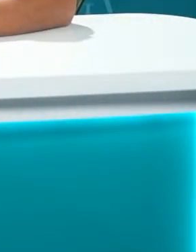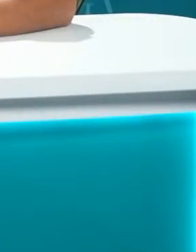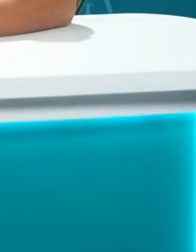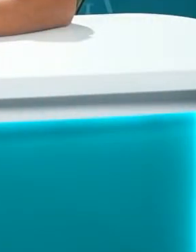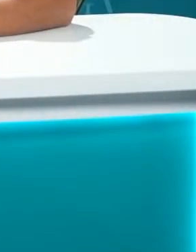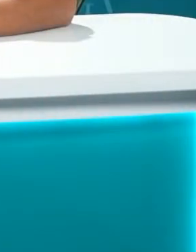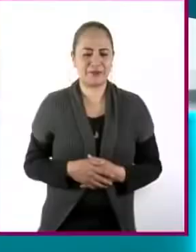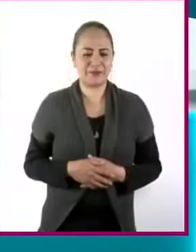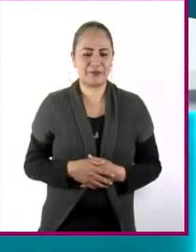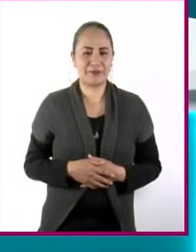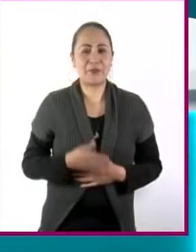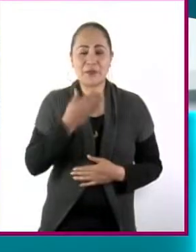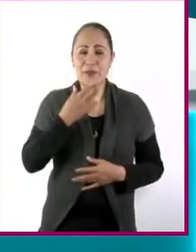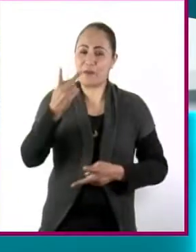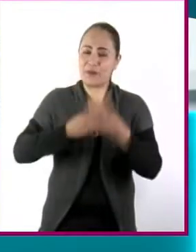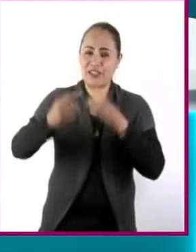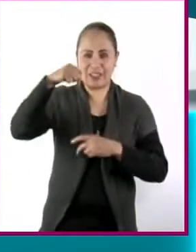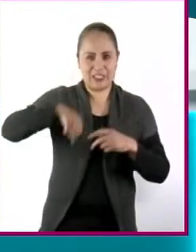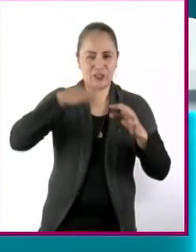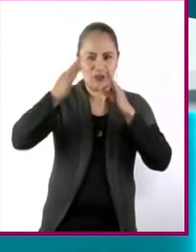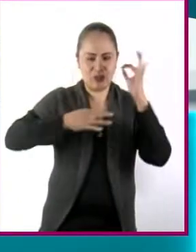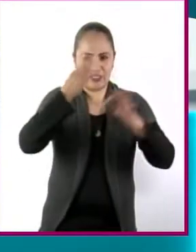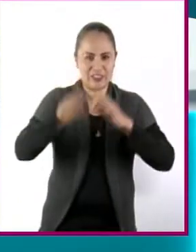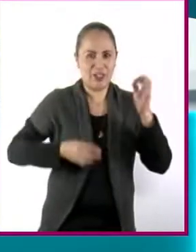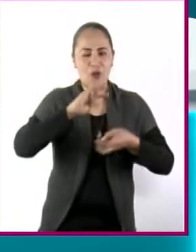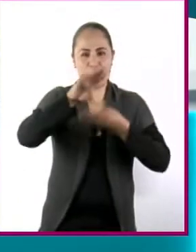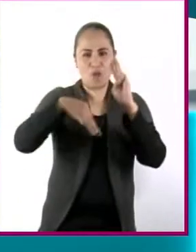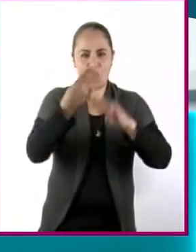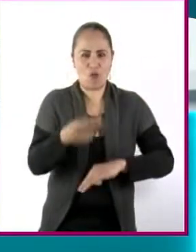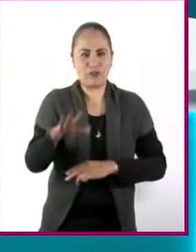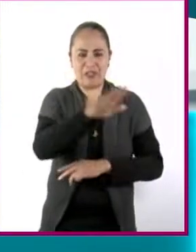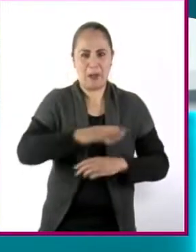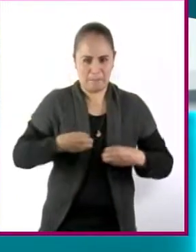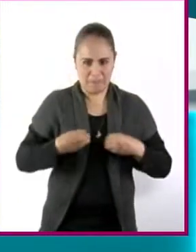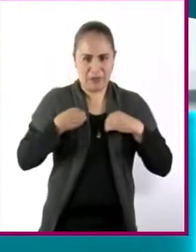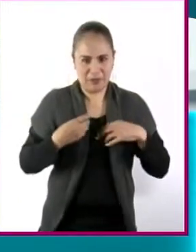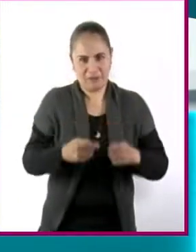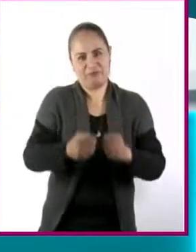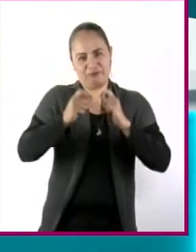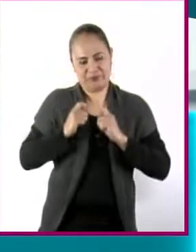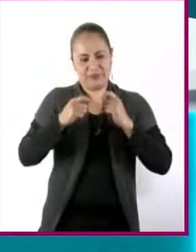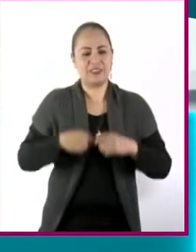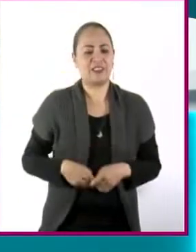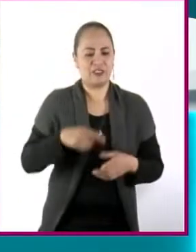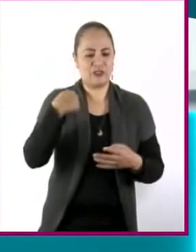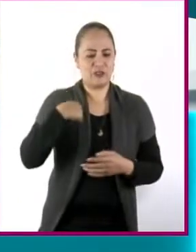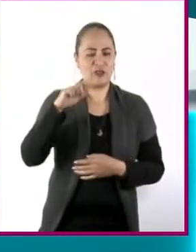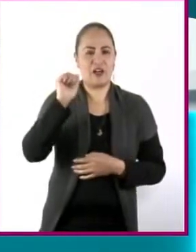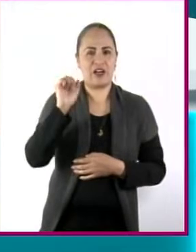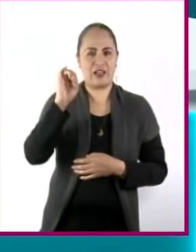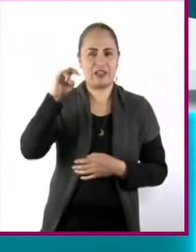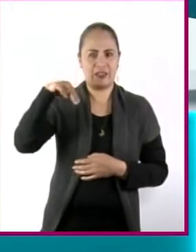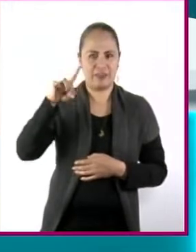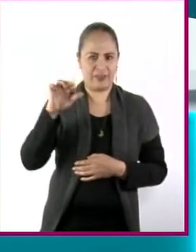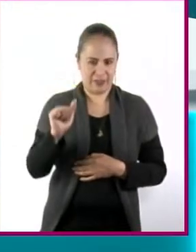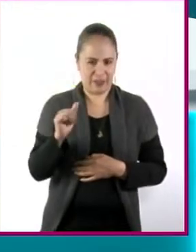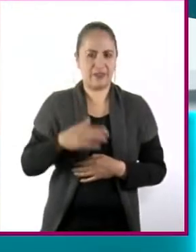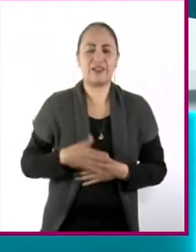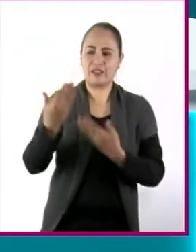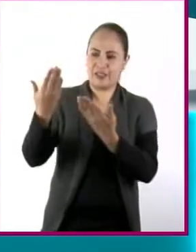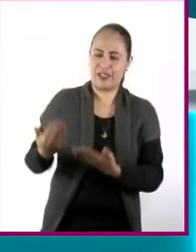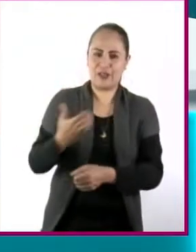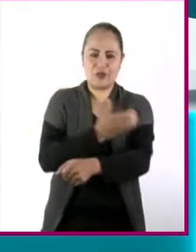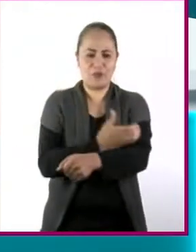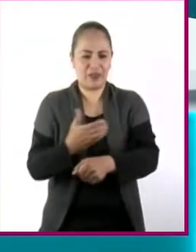Les damos la bienvenida a nuestro noticiario, Me Toca Este Mundo. Les saluda Ainda Macías y me complace compartir este espacio con mi